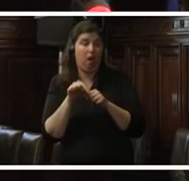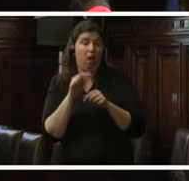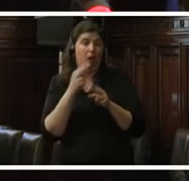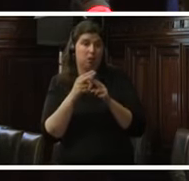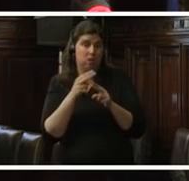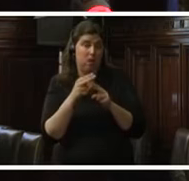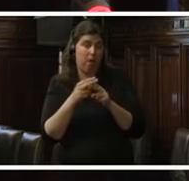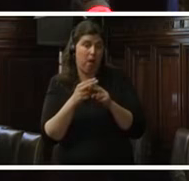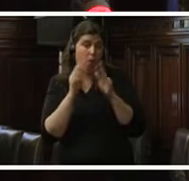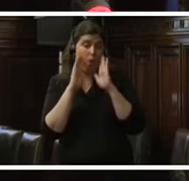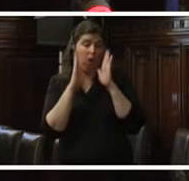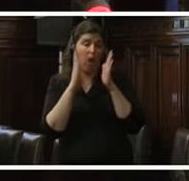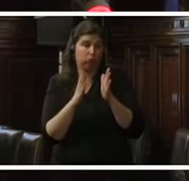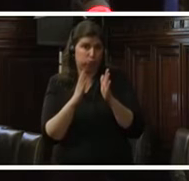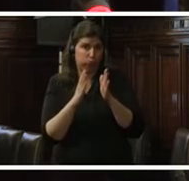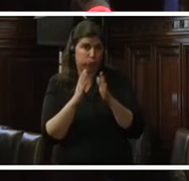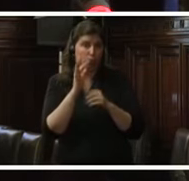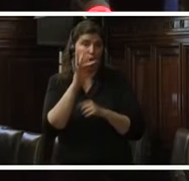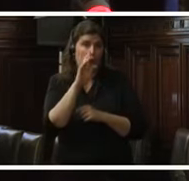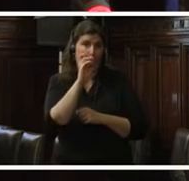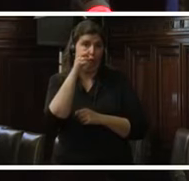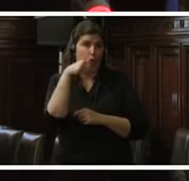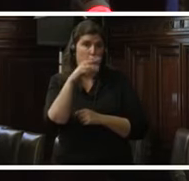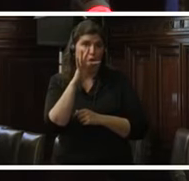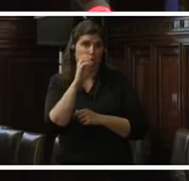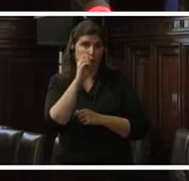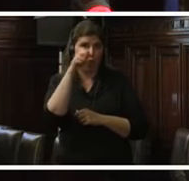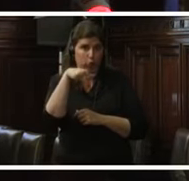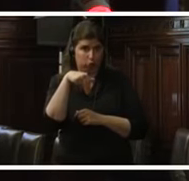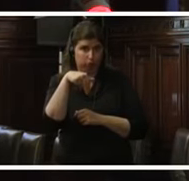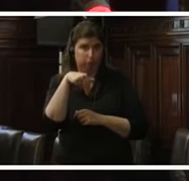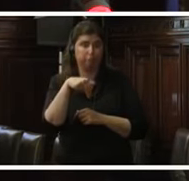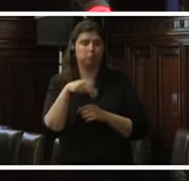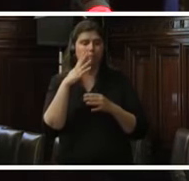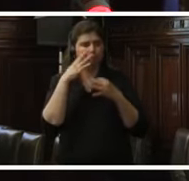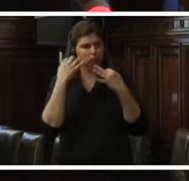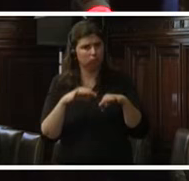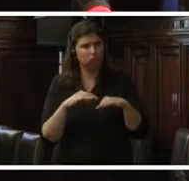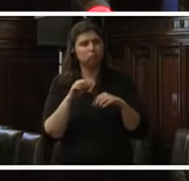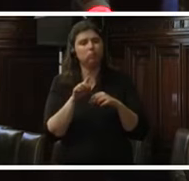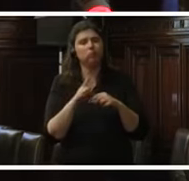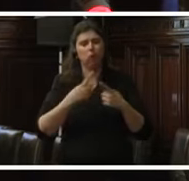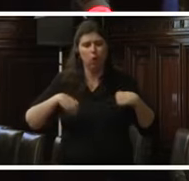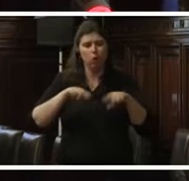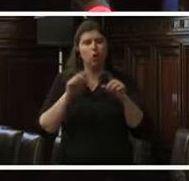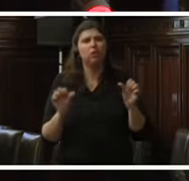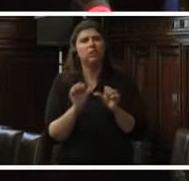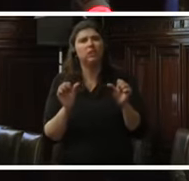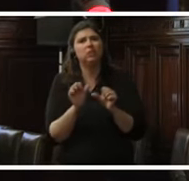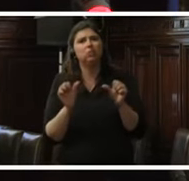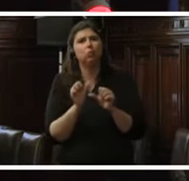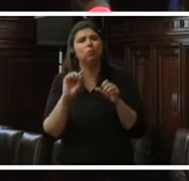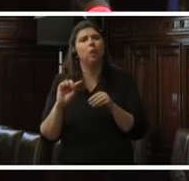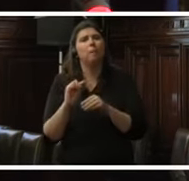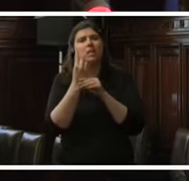del frontón. se asegura que nosotros lo que habríamos hecho es revisar el principio de cosa